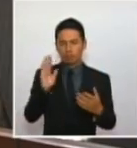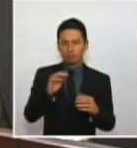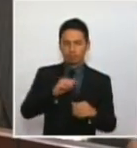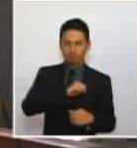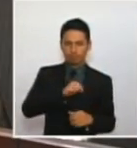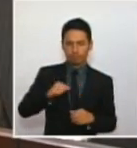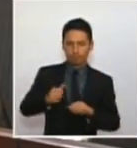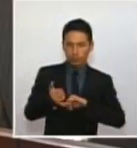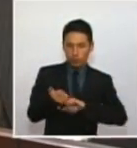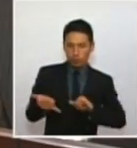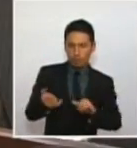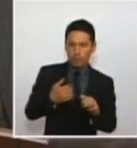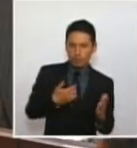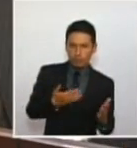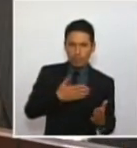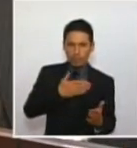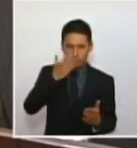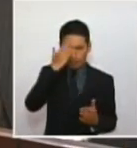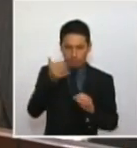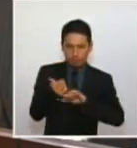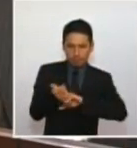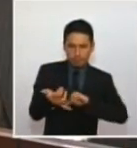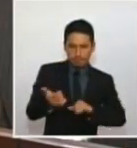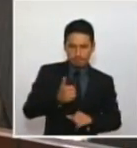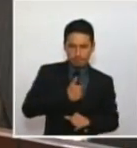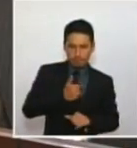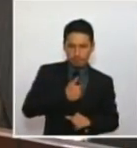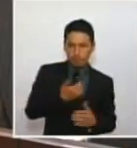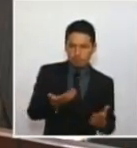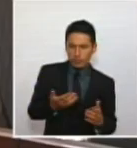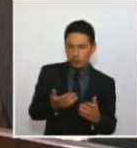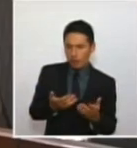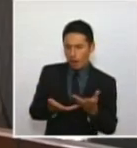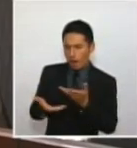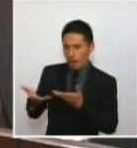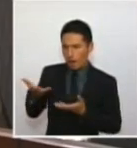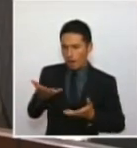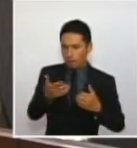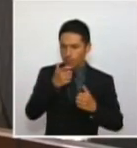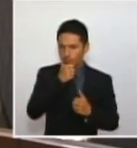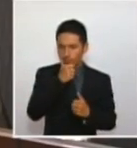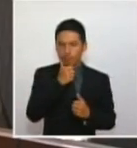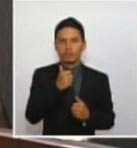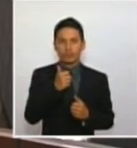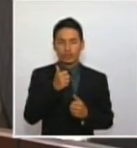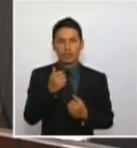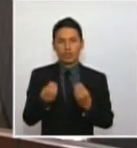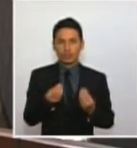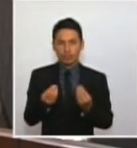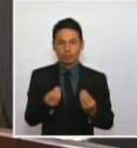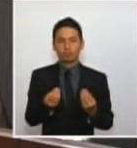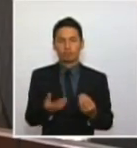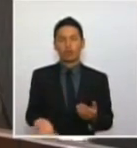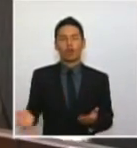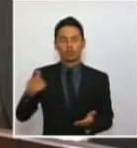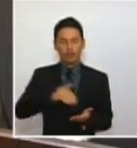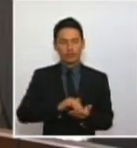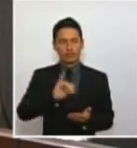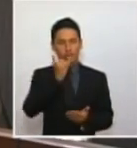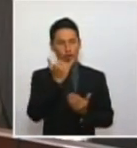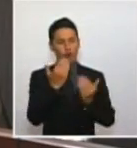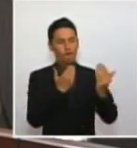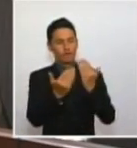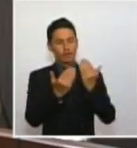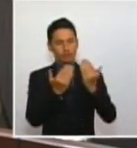y su independencia ha decidido renovar su confianza y su